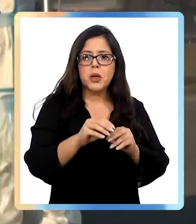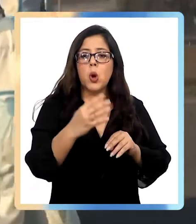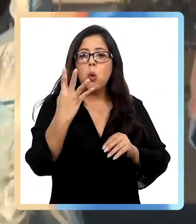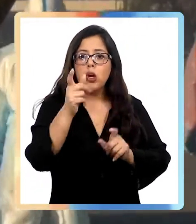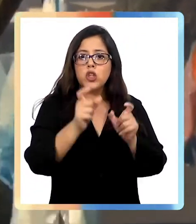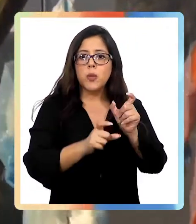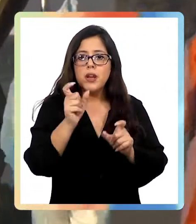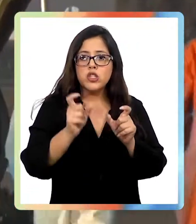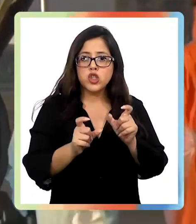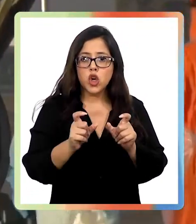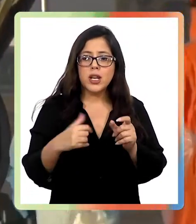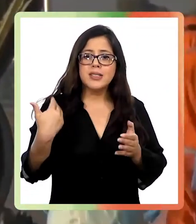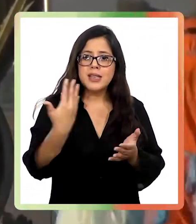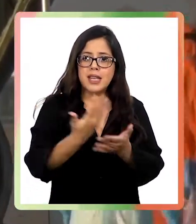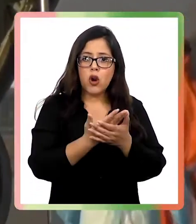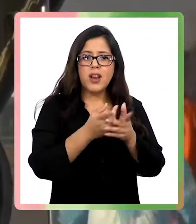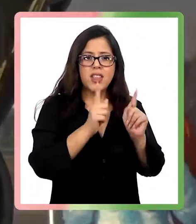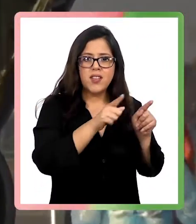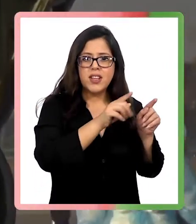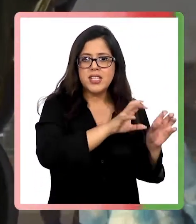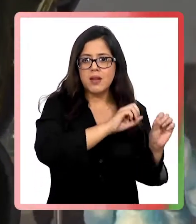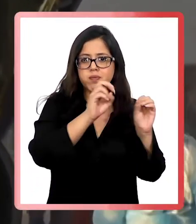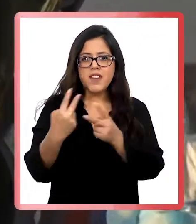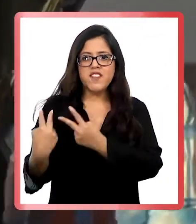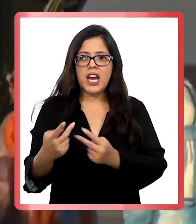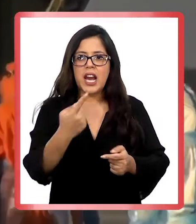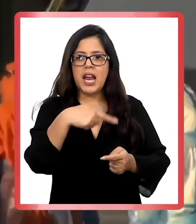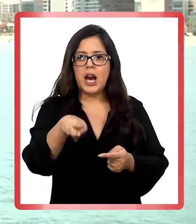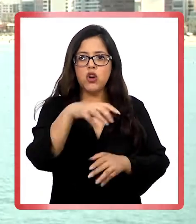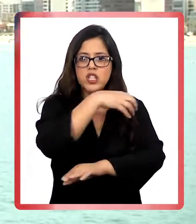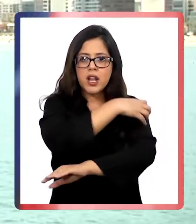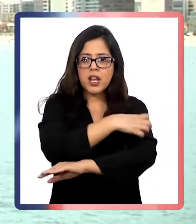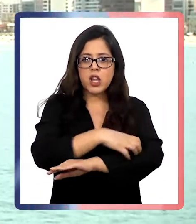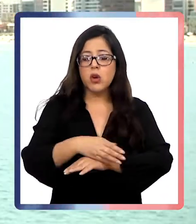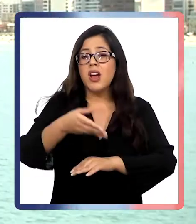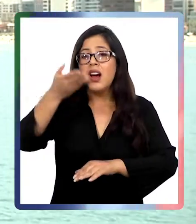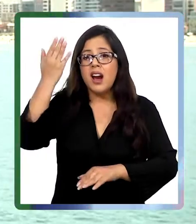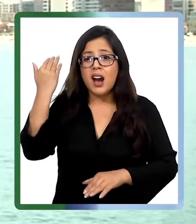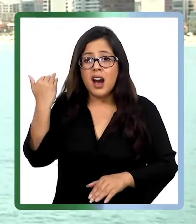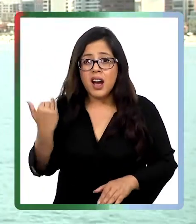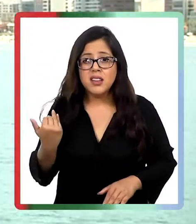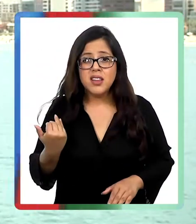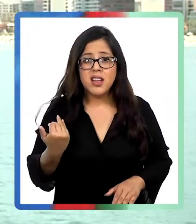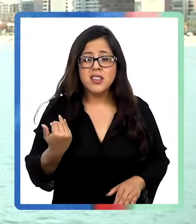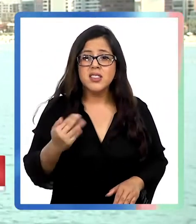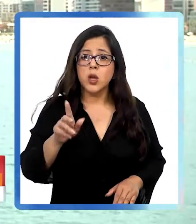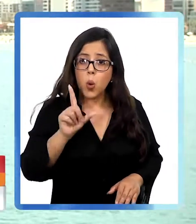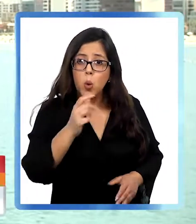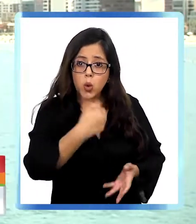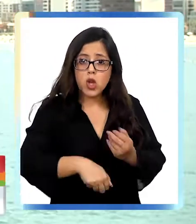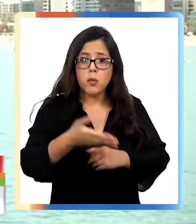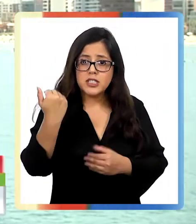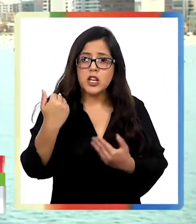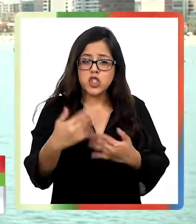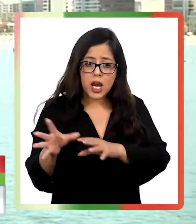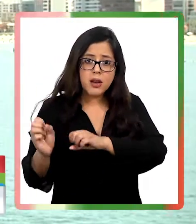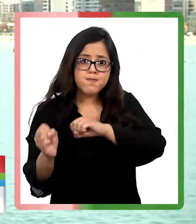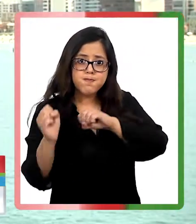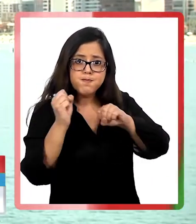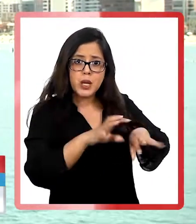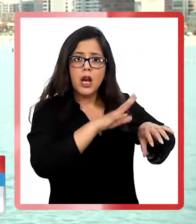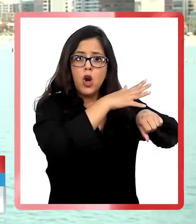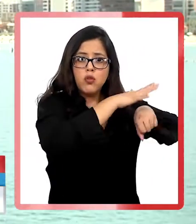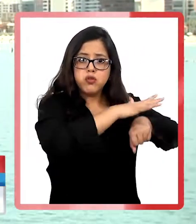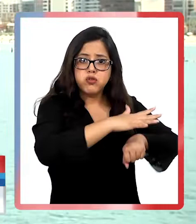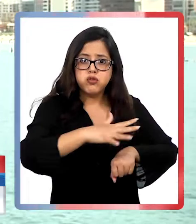Cuatro personas es lo que va corrido del año. La verdad que nosotros no hacíamos traslados aeromédicos desde julio del año pasado. Desde